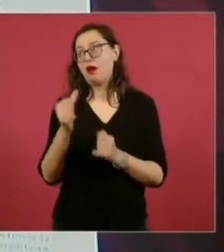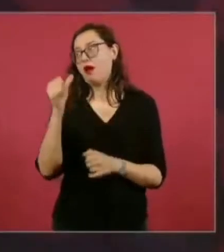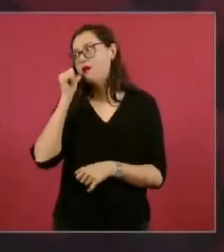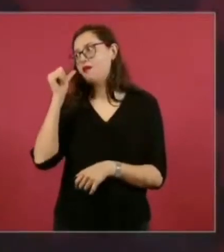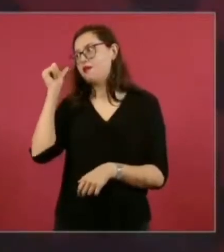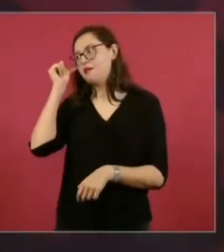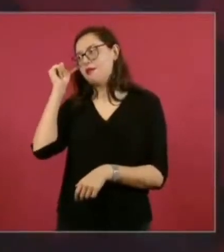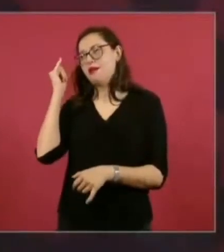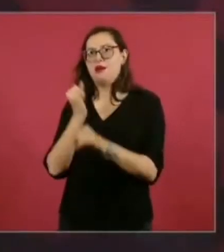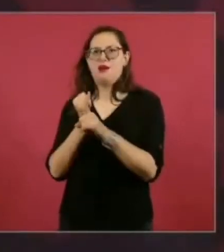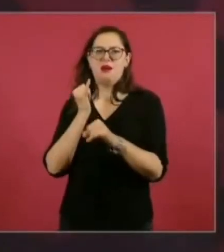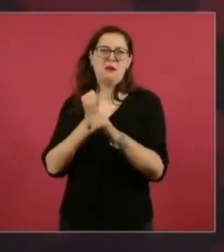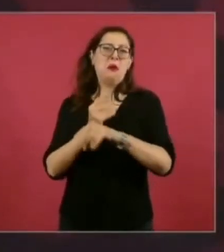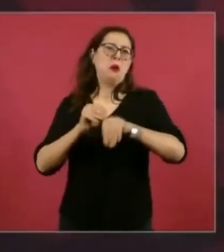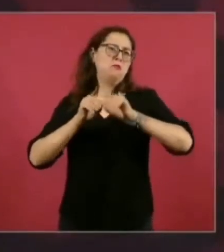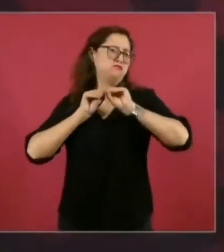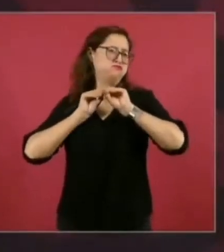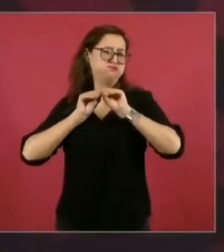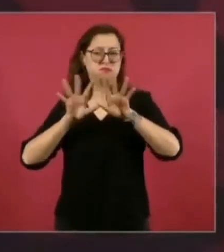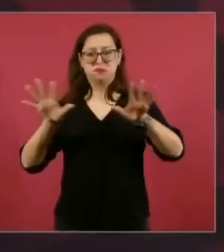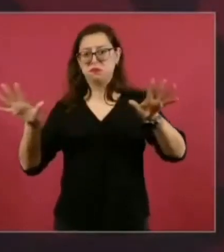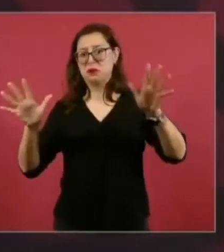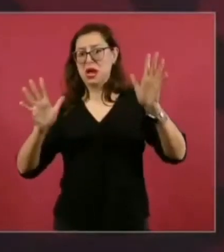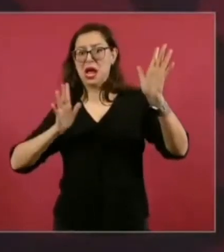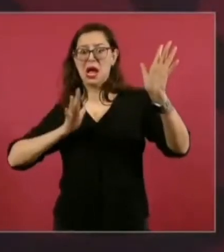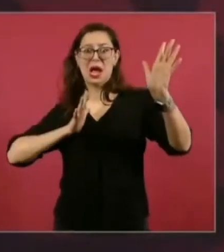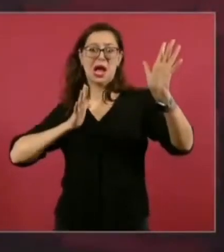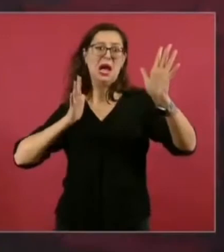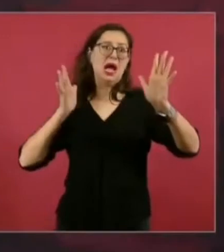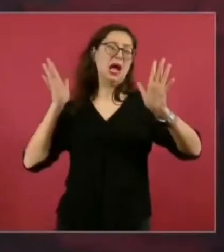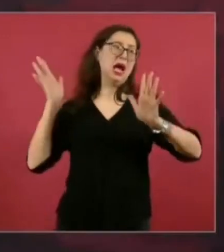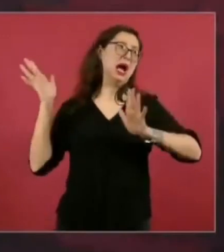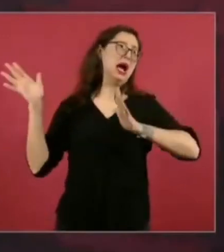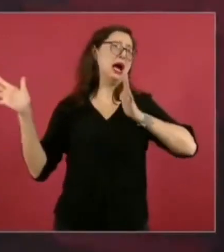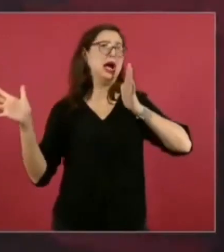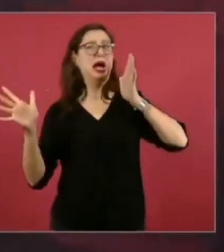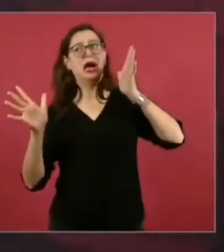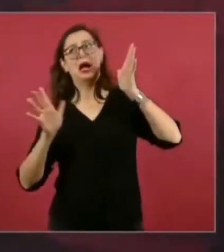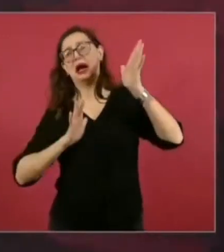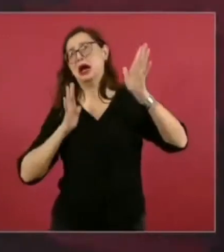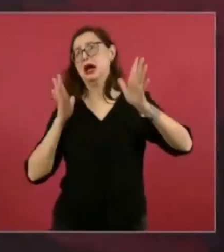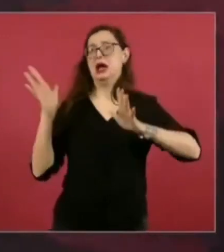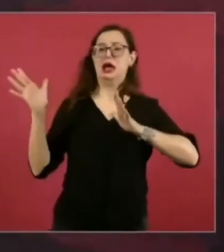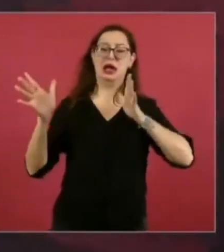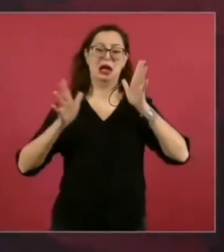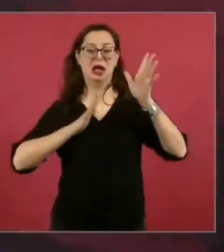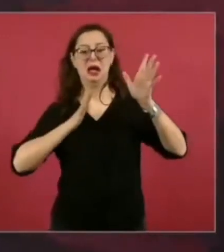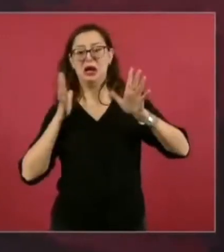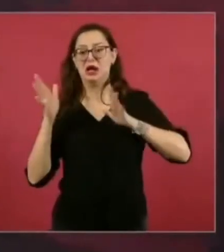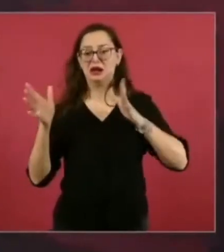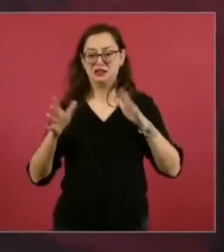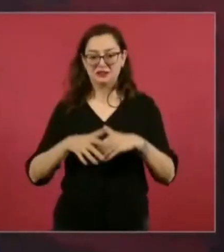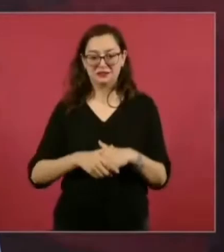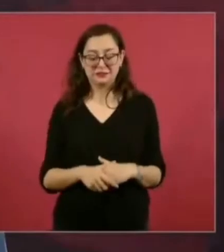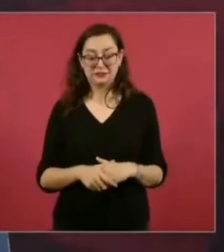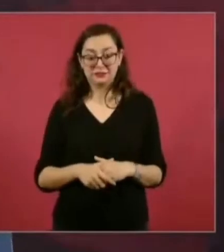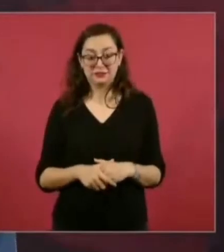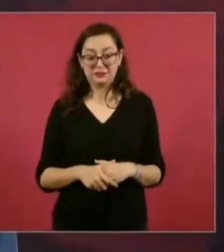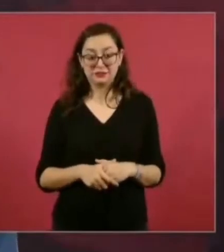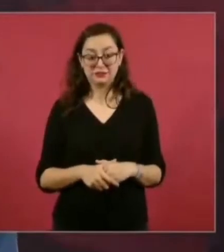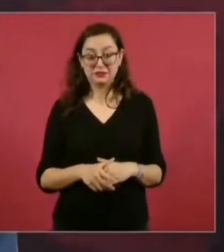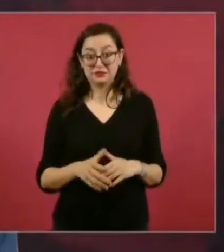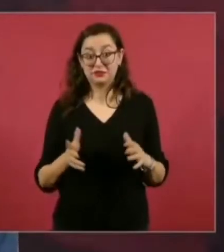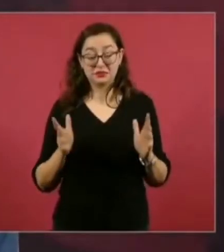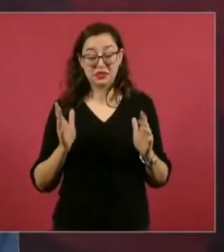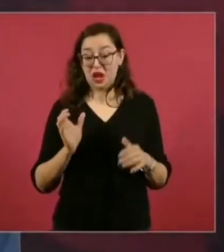sobre esto, que ya no van a seguir vendiendo Coca-Cola